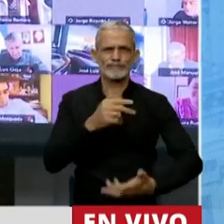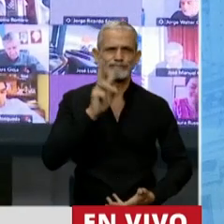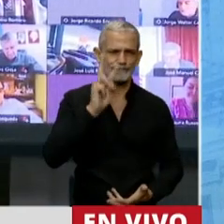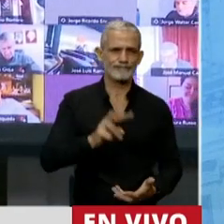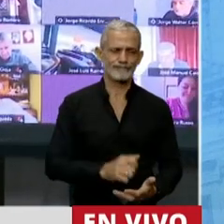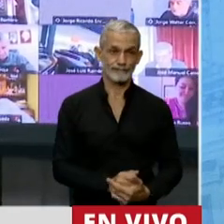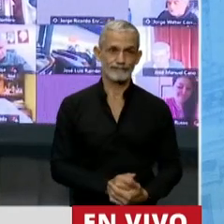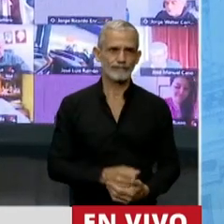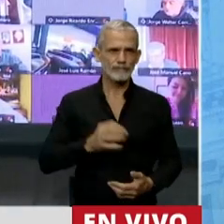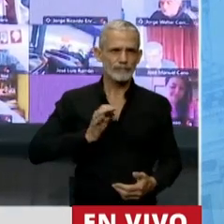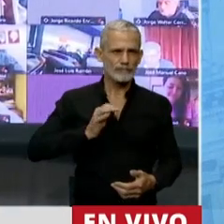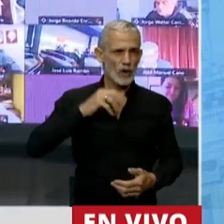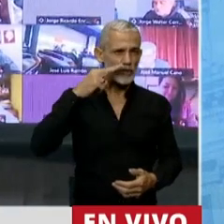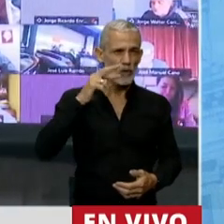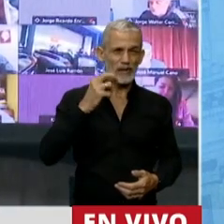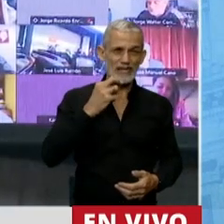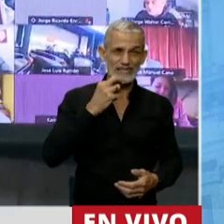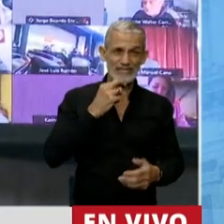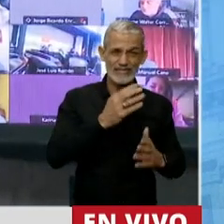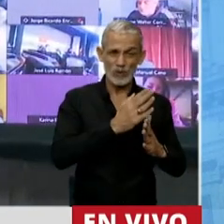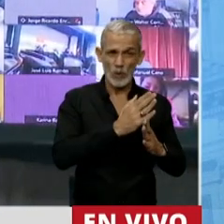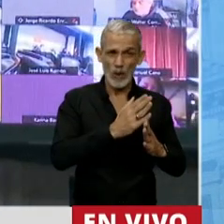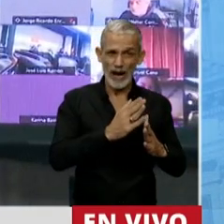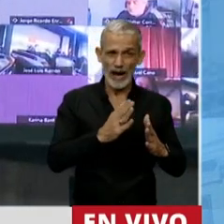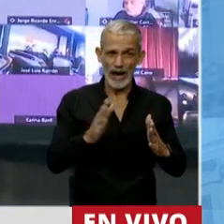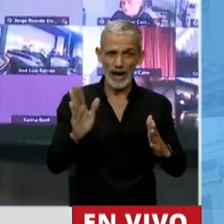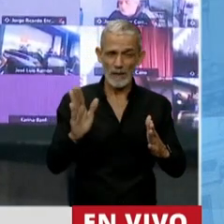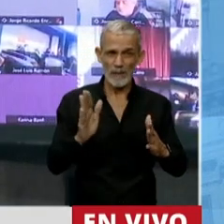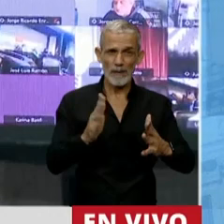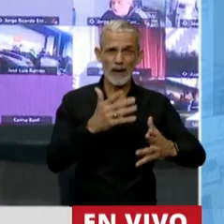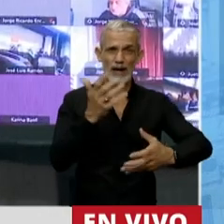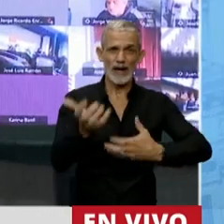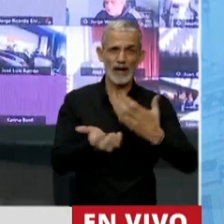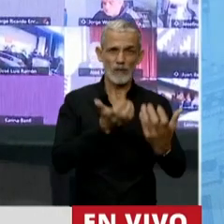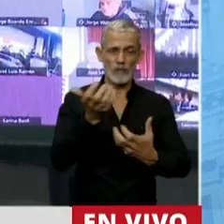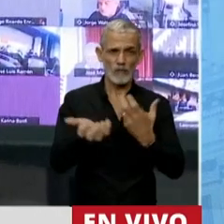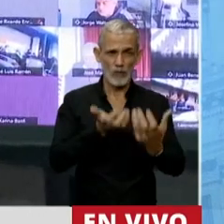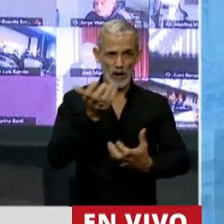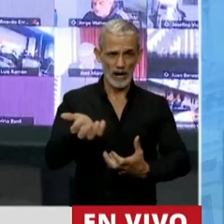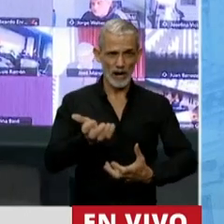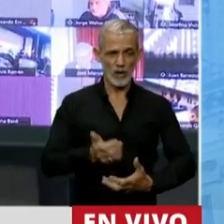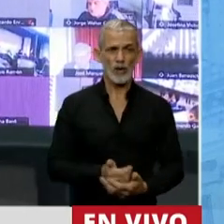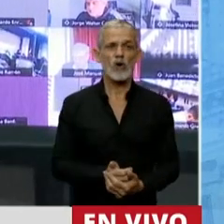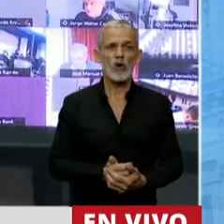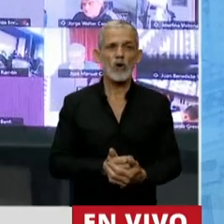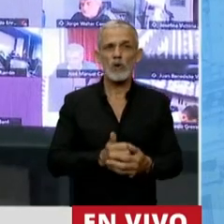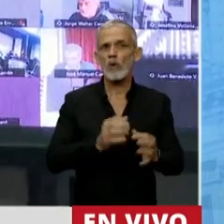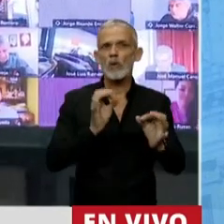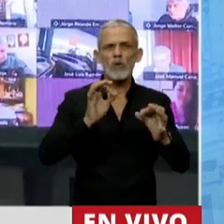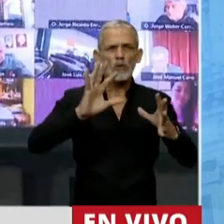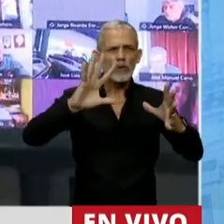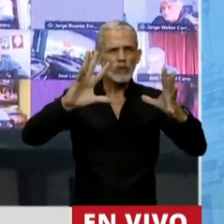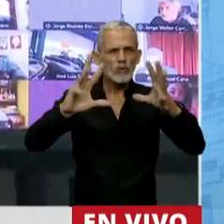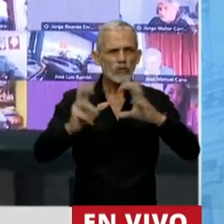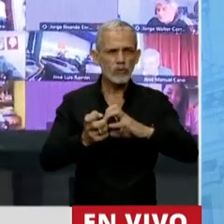va del 2019, Presidente, el fuego llegó a afectar